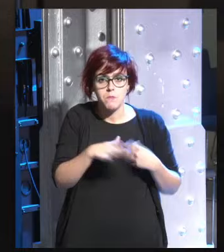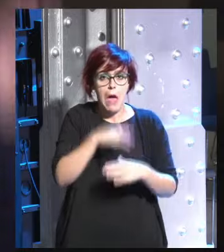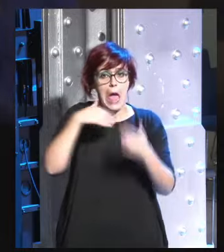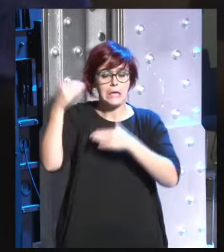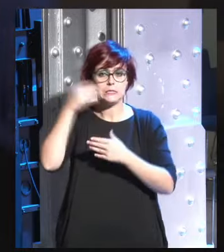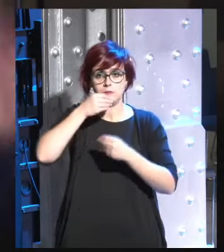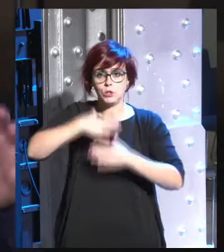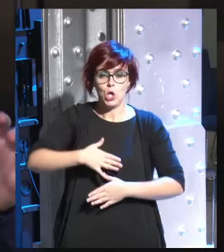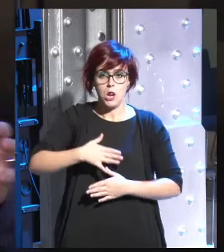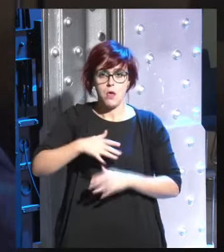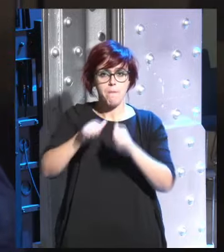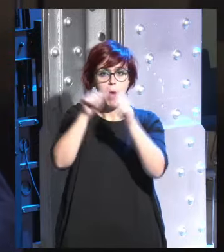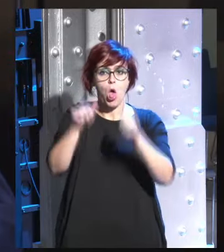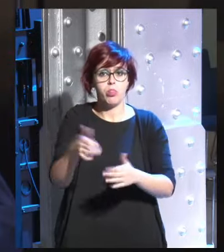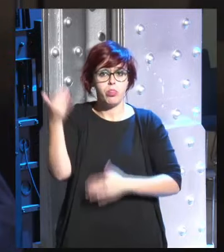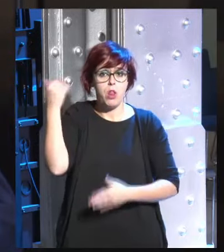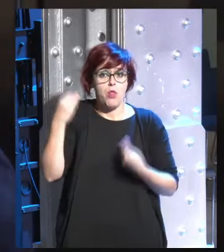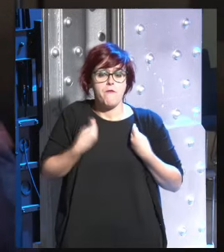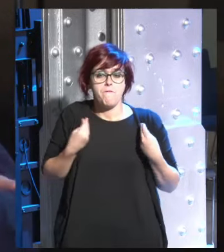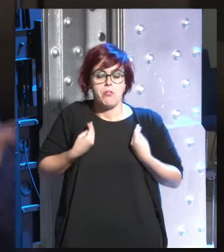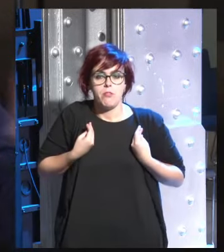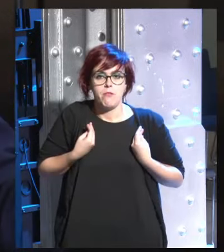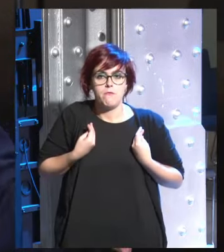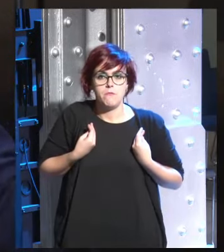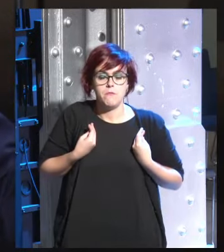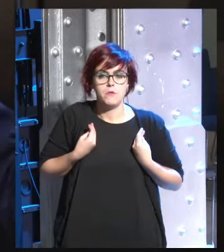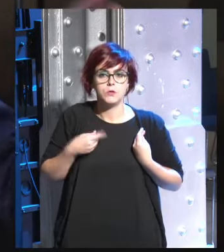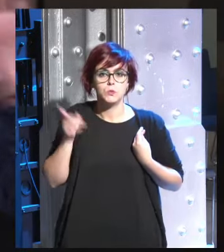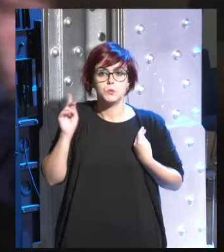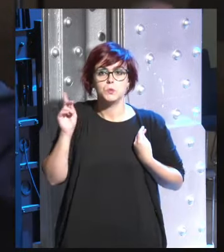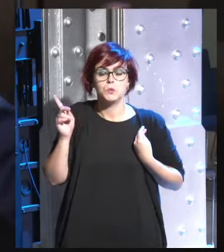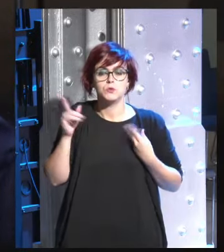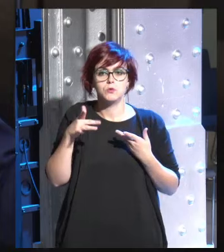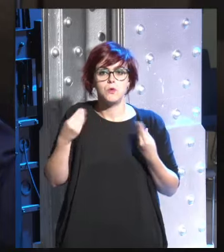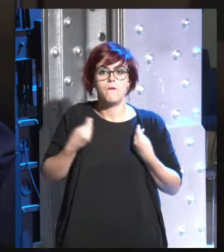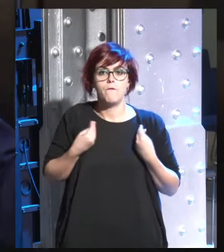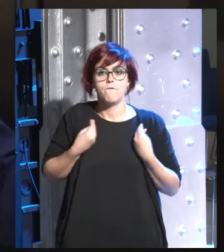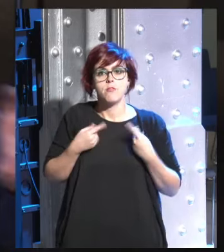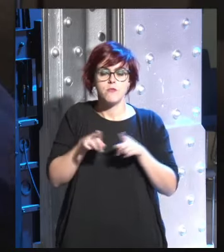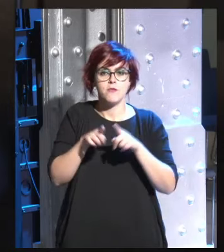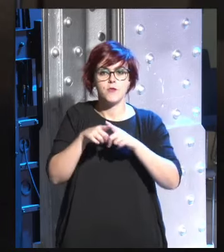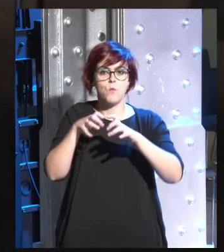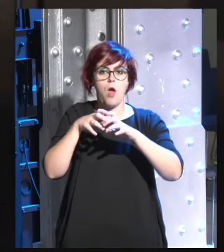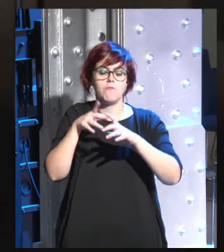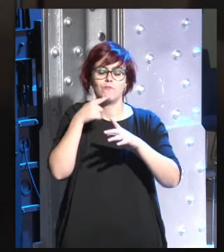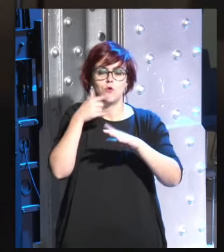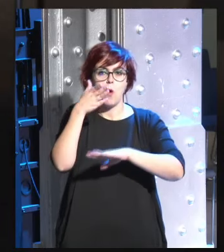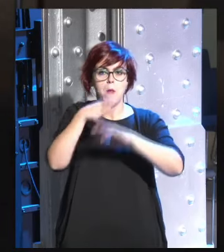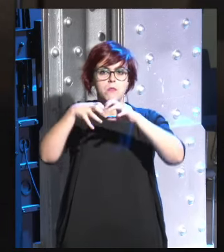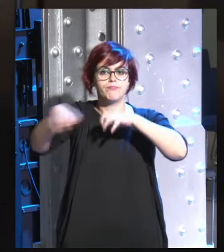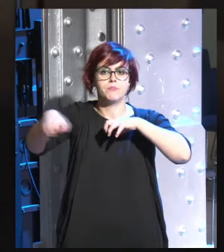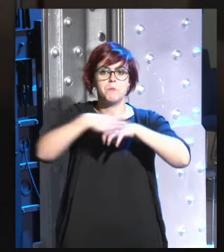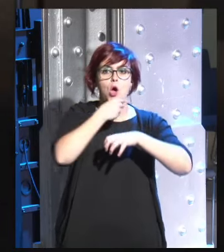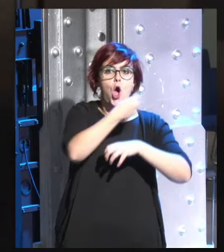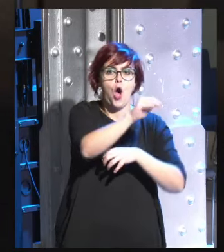historia el modelo de vida era que la vida estaba dividida en dos partes principales cuando uno es